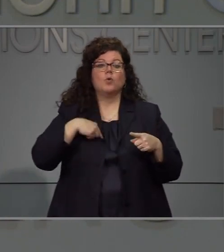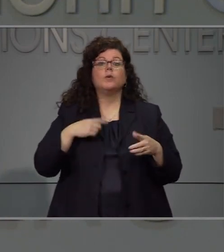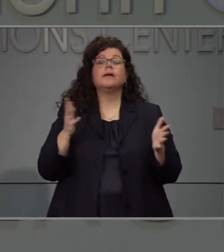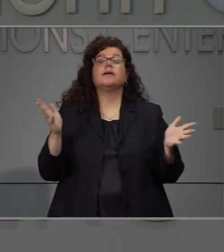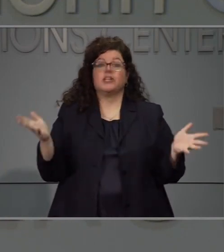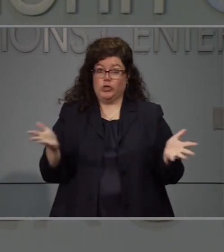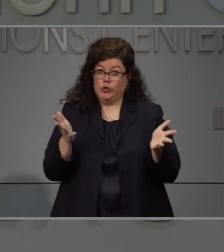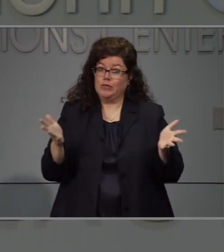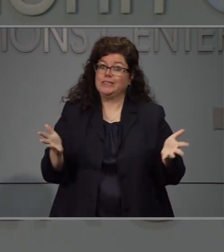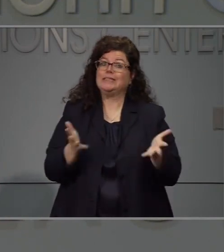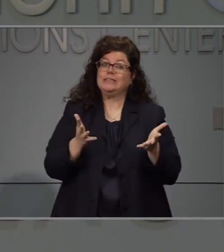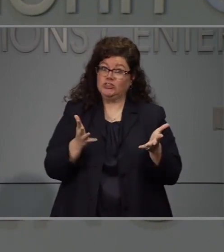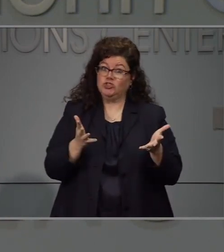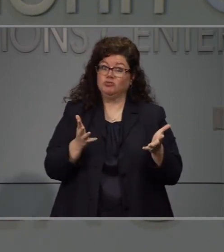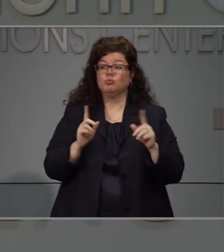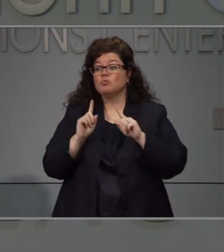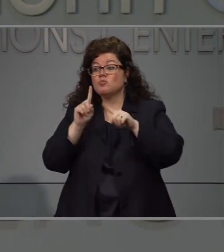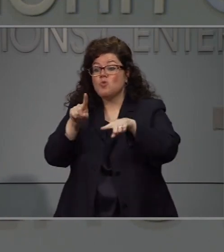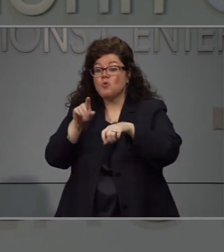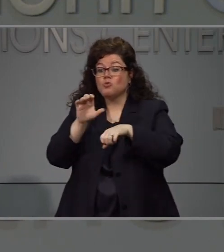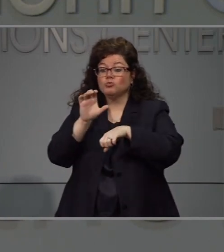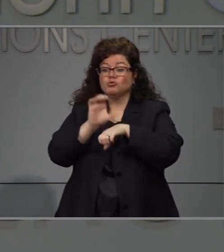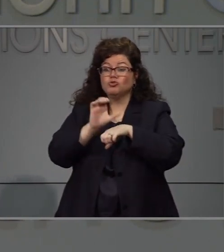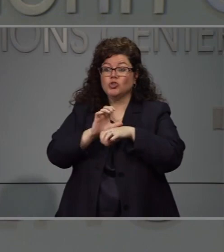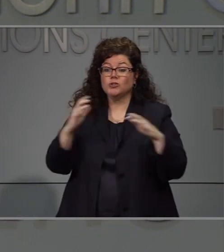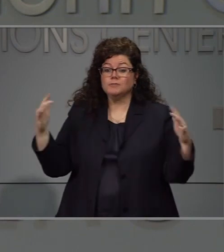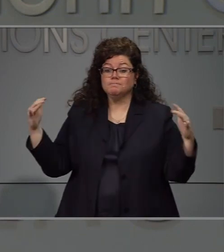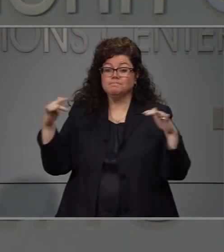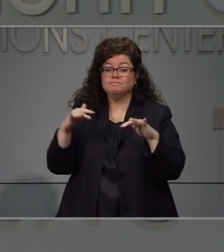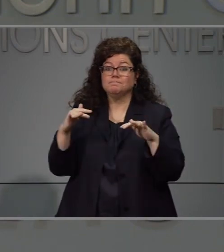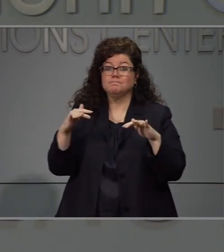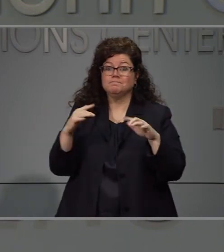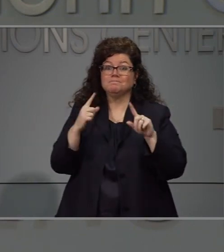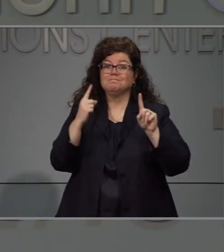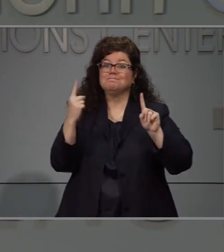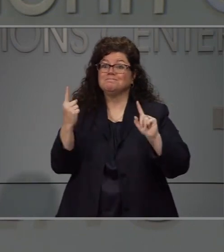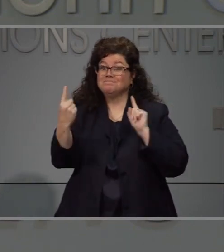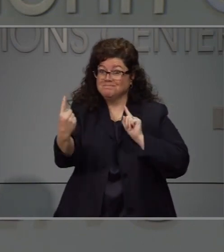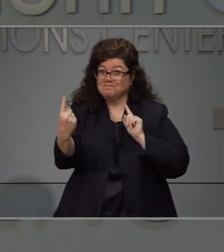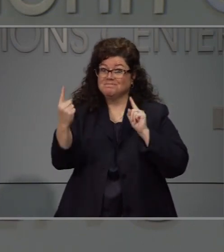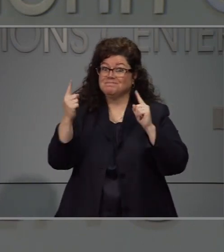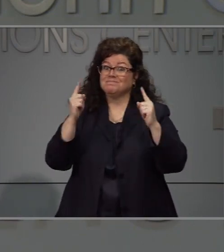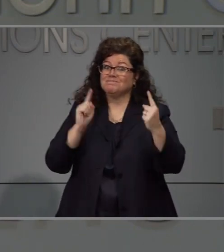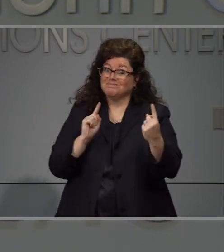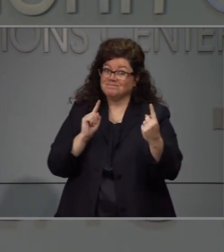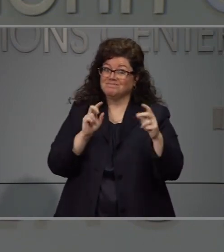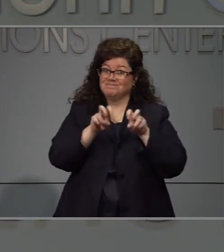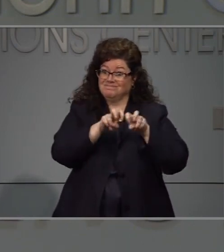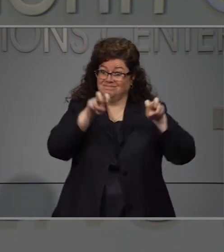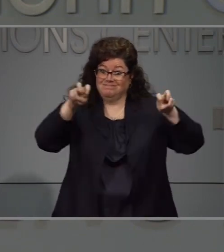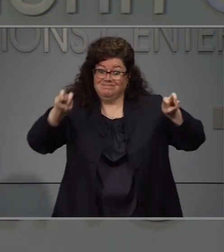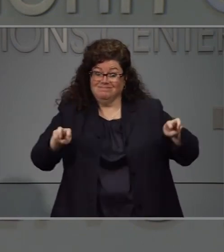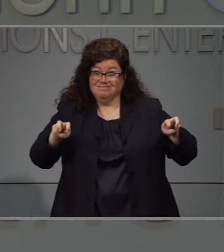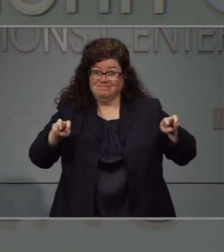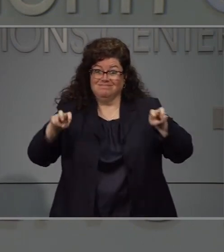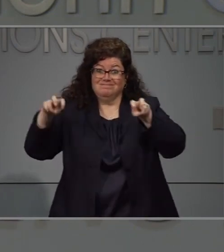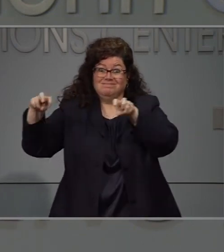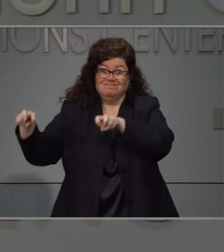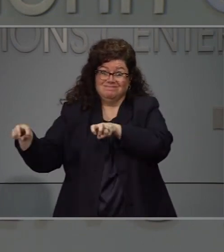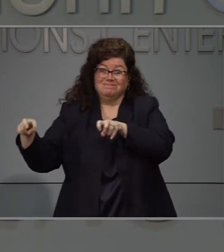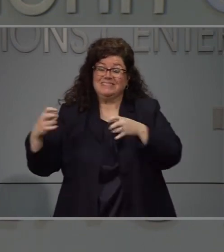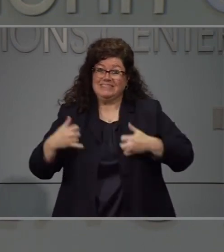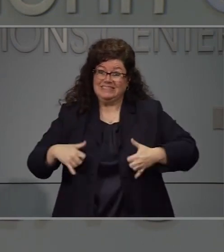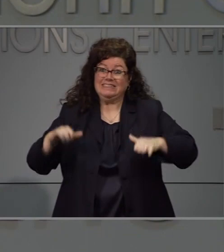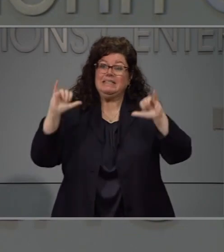esta orden, pero todas maneras estamos animando que mantengan la distancia social y también tenemos una lista de